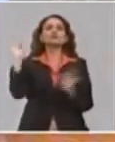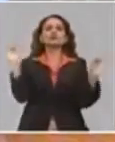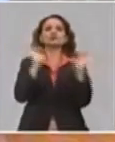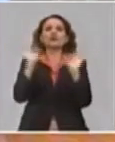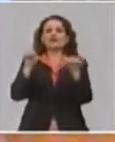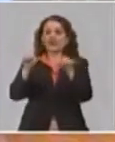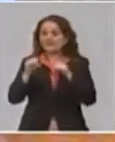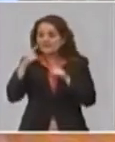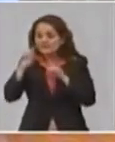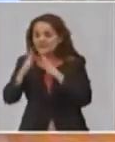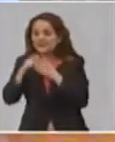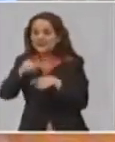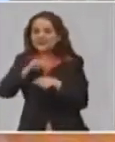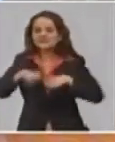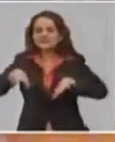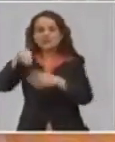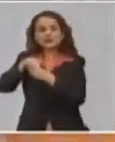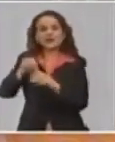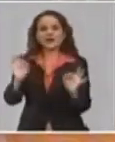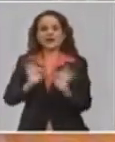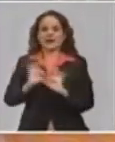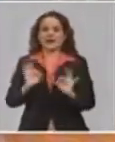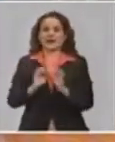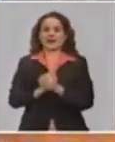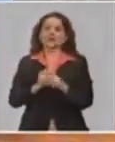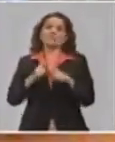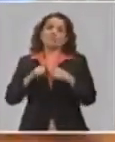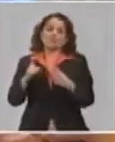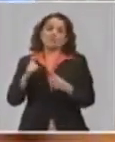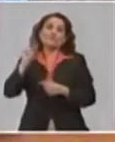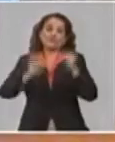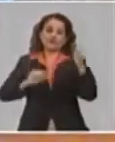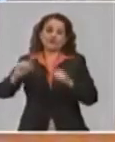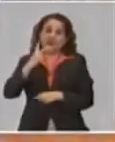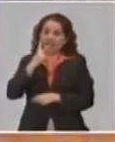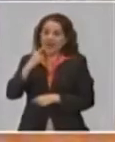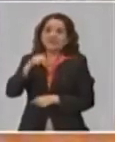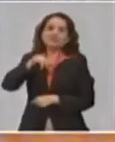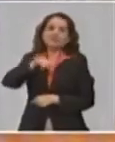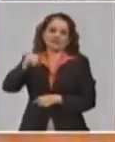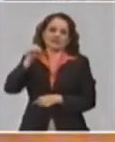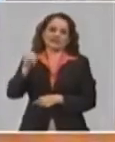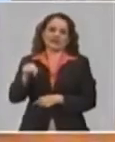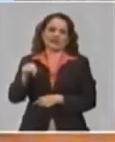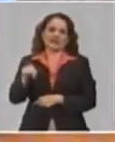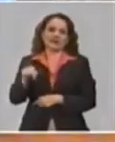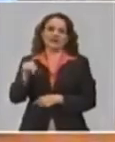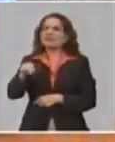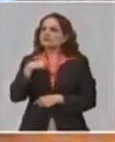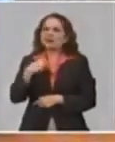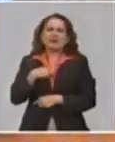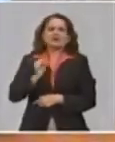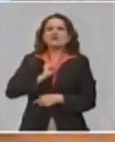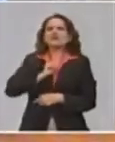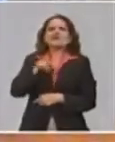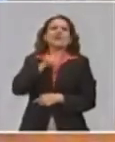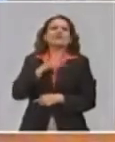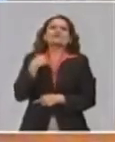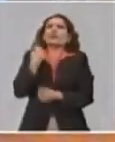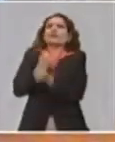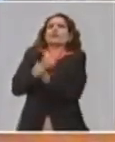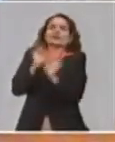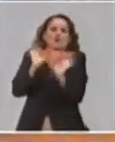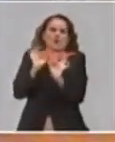que atender. Porque esas personas no quieren ser vulnerables. Esas personas se han vuelto vulnerables ante esta situación. Y nosotros tenemos que ayudarlos.